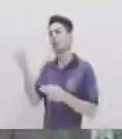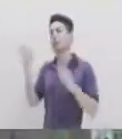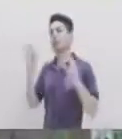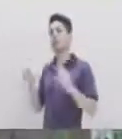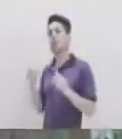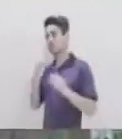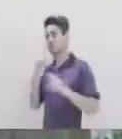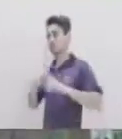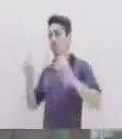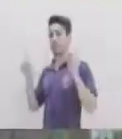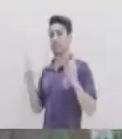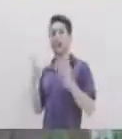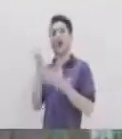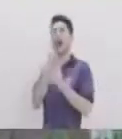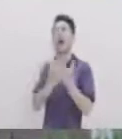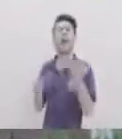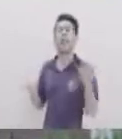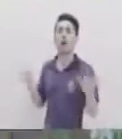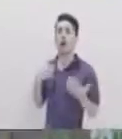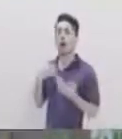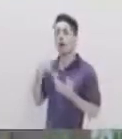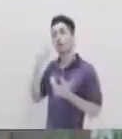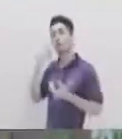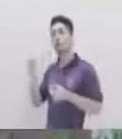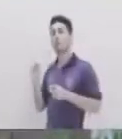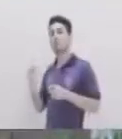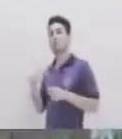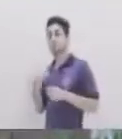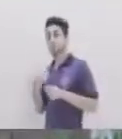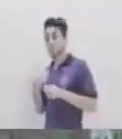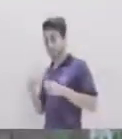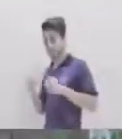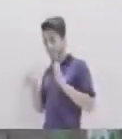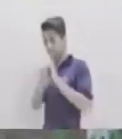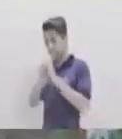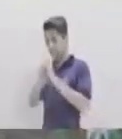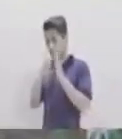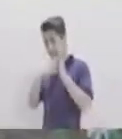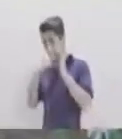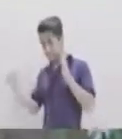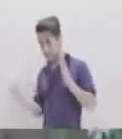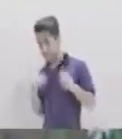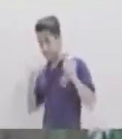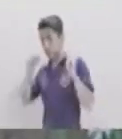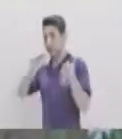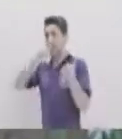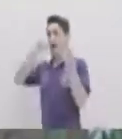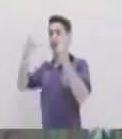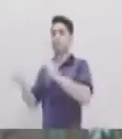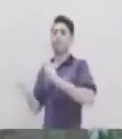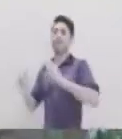diferentes Entonces Algo que a mí Me impresiona mucho Es que a través Del ejemplo Podemos cambiar Vidas Y